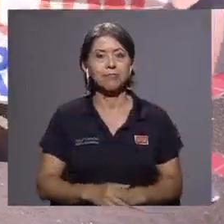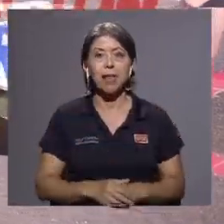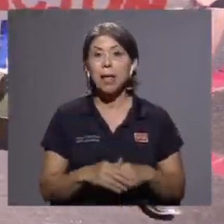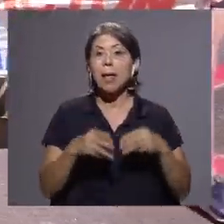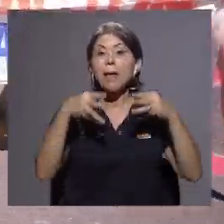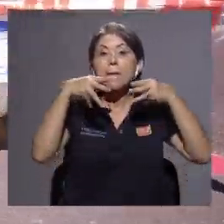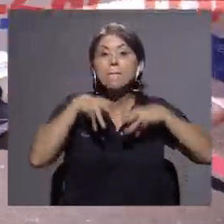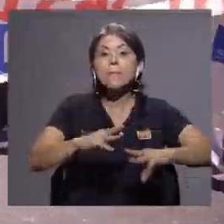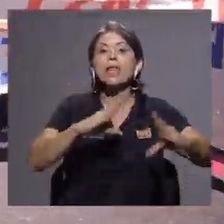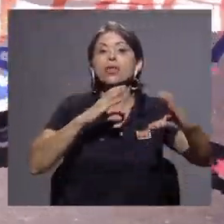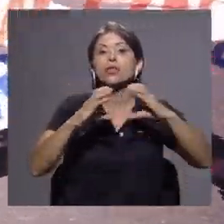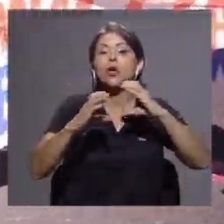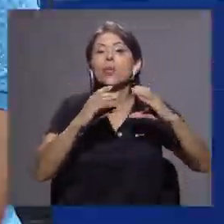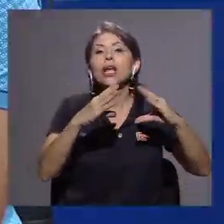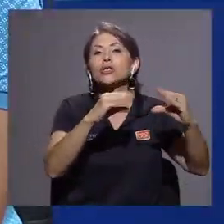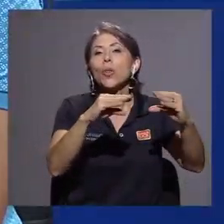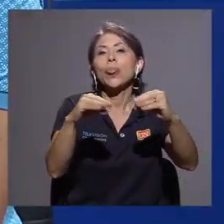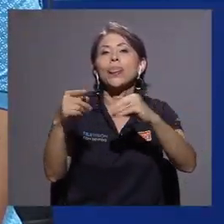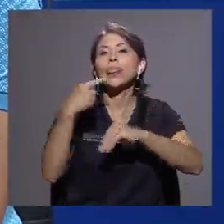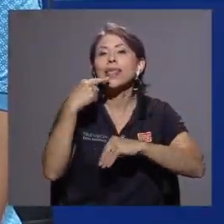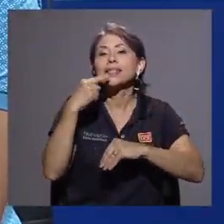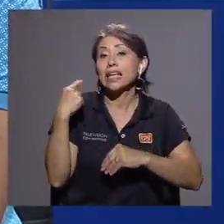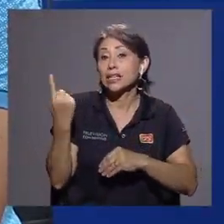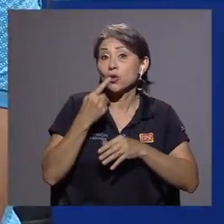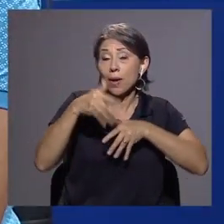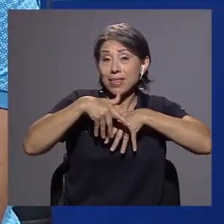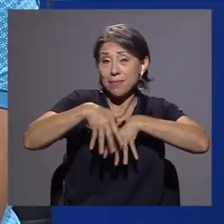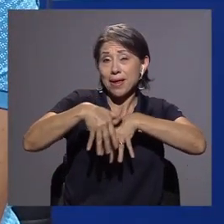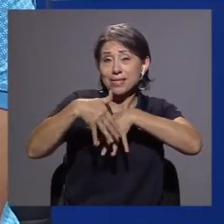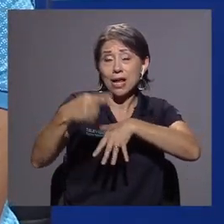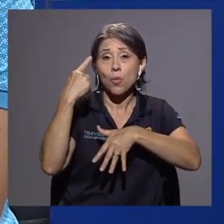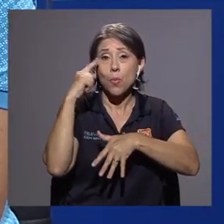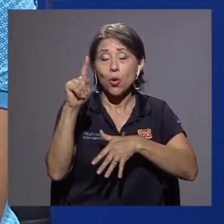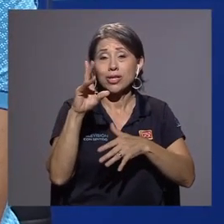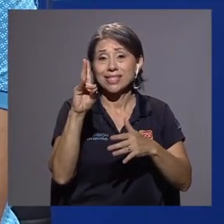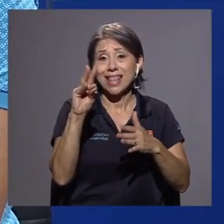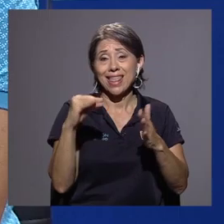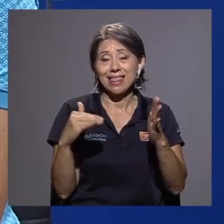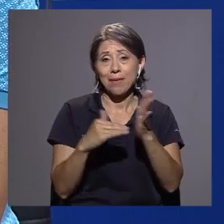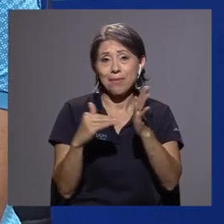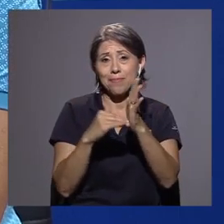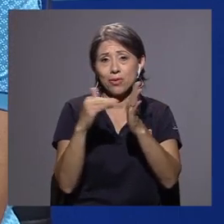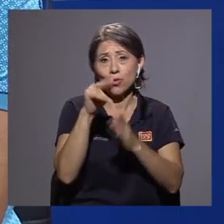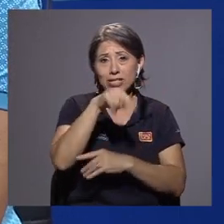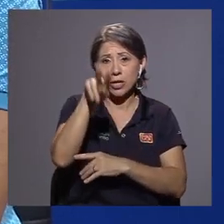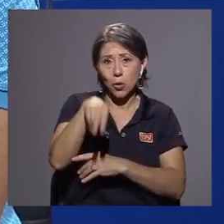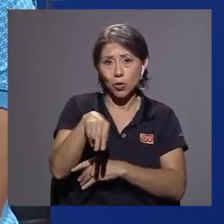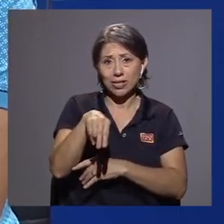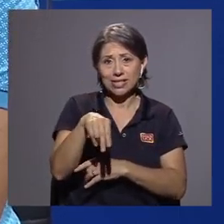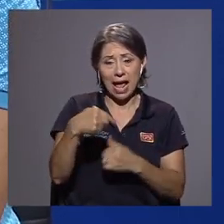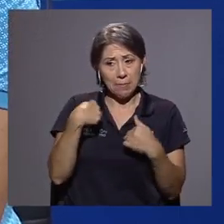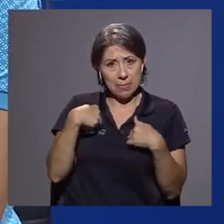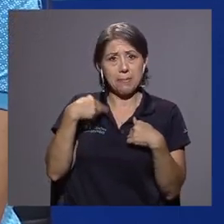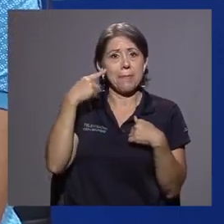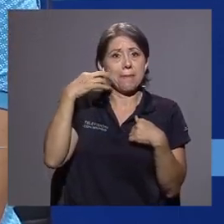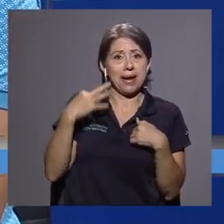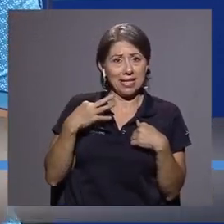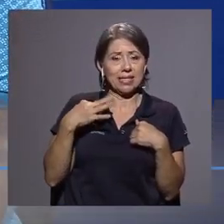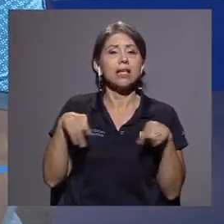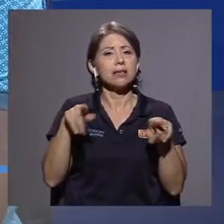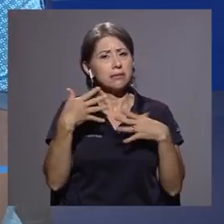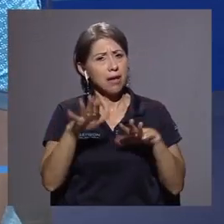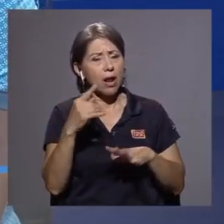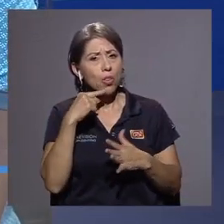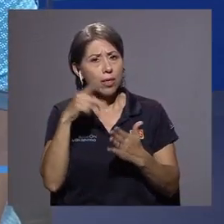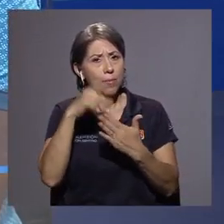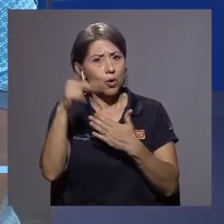dice en los medios de comunicación que se marchó únicamente por el tema de los 70 mil millones de colones. Me parece a mí, y lo dije así en el programa especial que